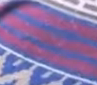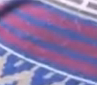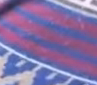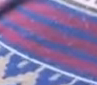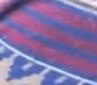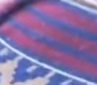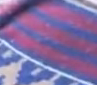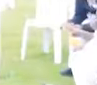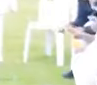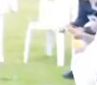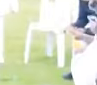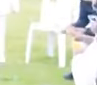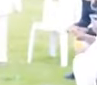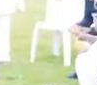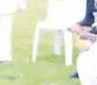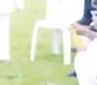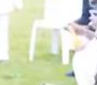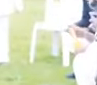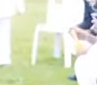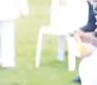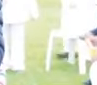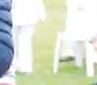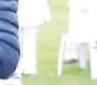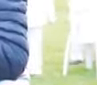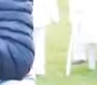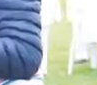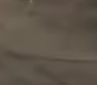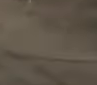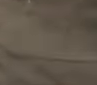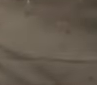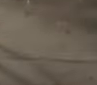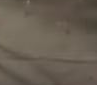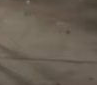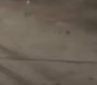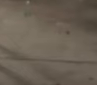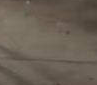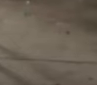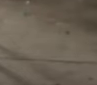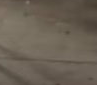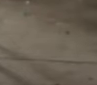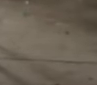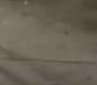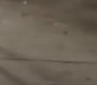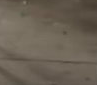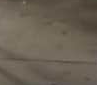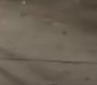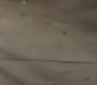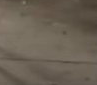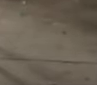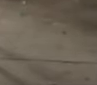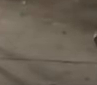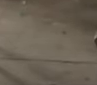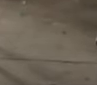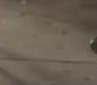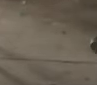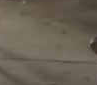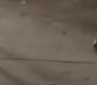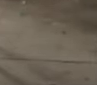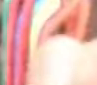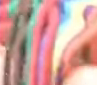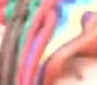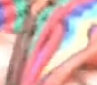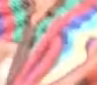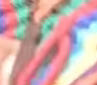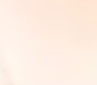memorias plurales de las víctimas del conflicto armado, inspirados en aquellos deseos profundos de recuperar los espacios de la vida tranquila,